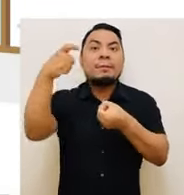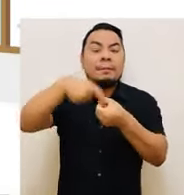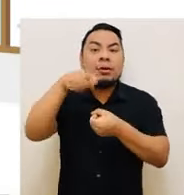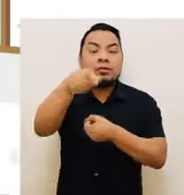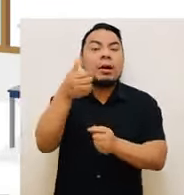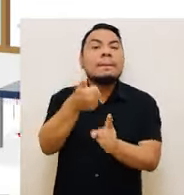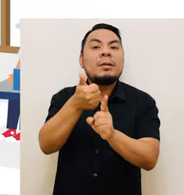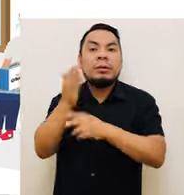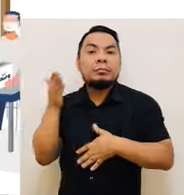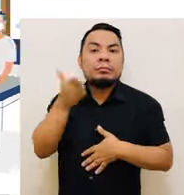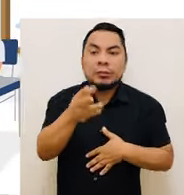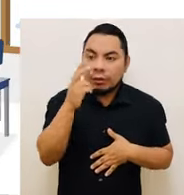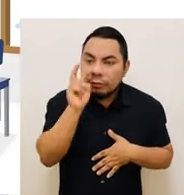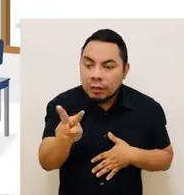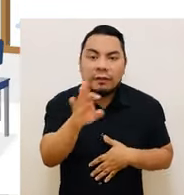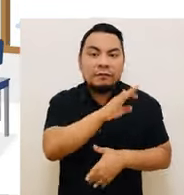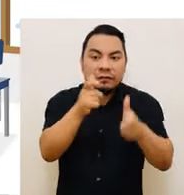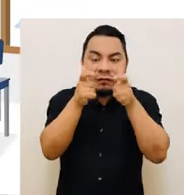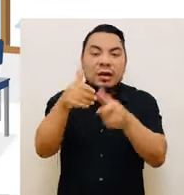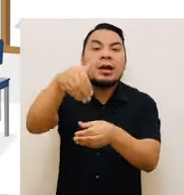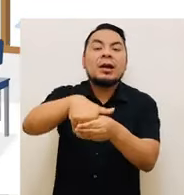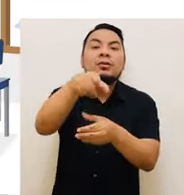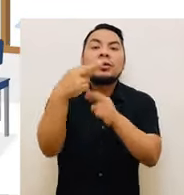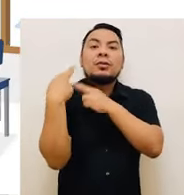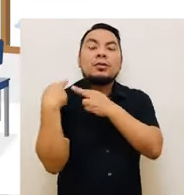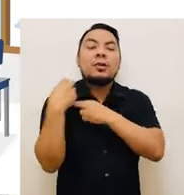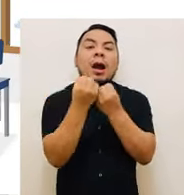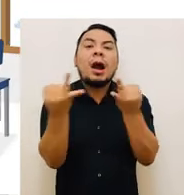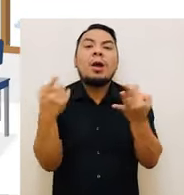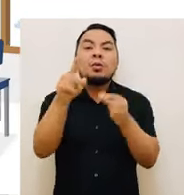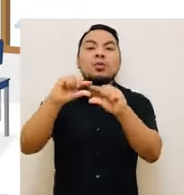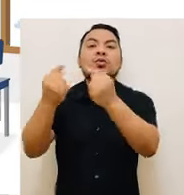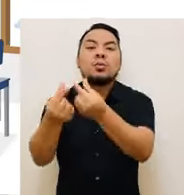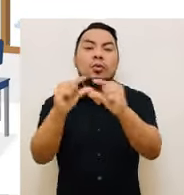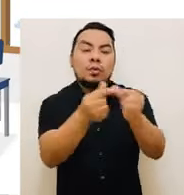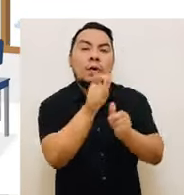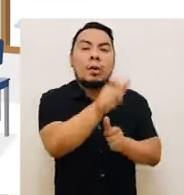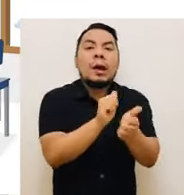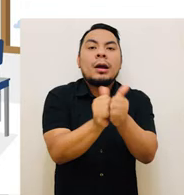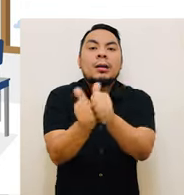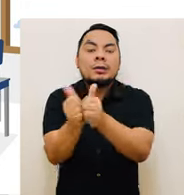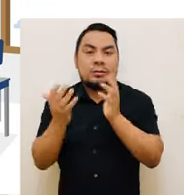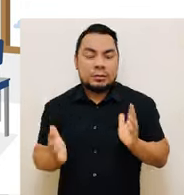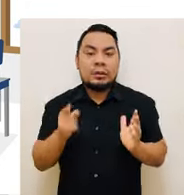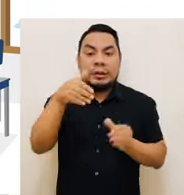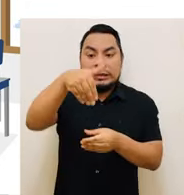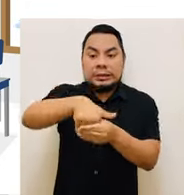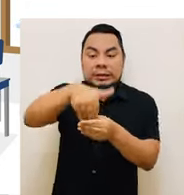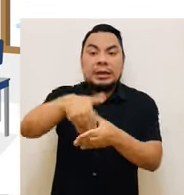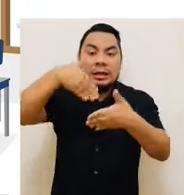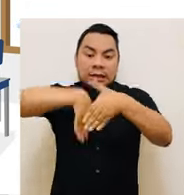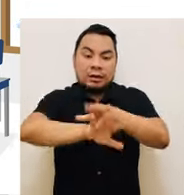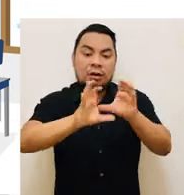presenciando y fiscalizando las elecciones en representación de alguna lista, candidata o candidato en las elecciones